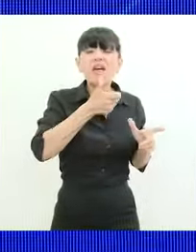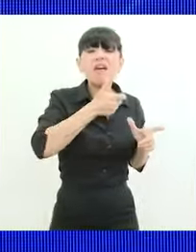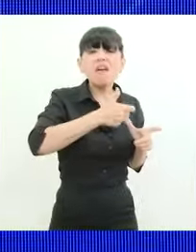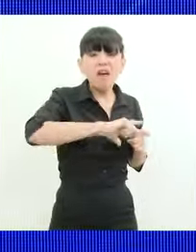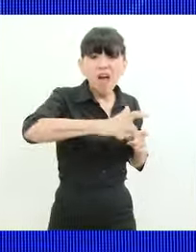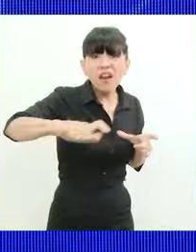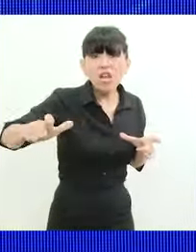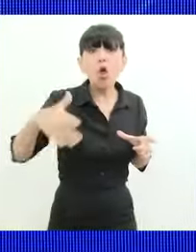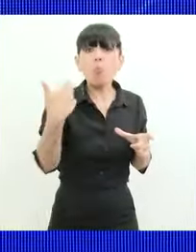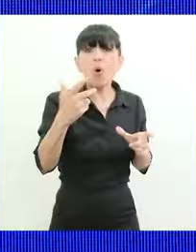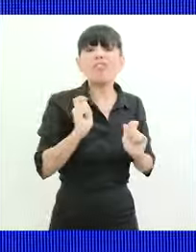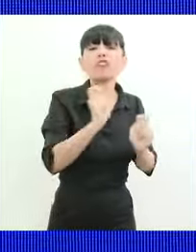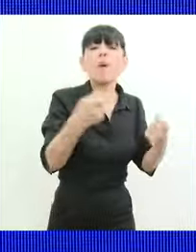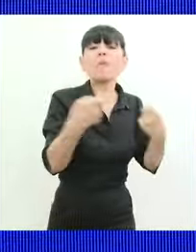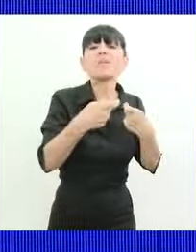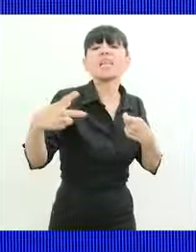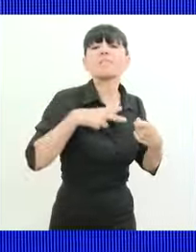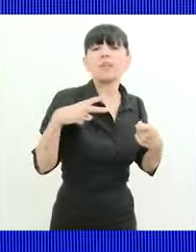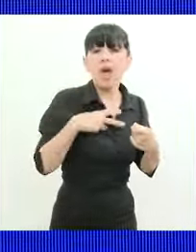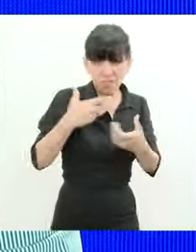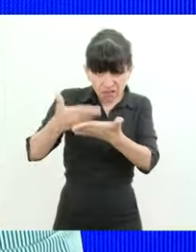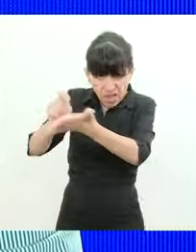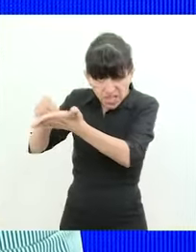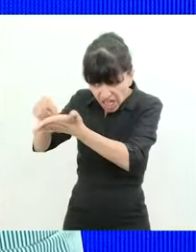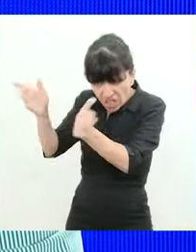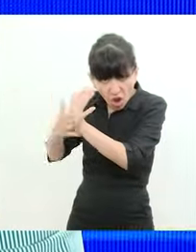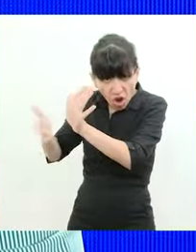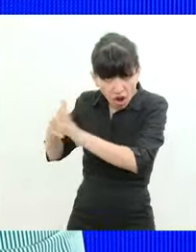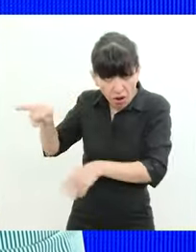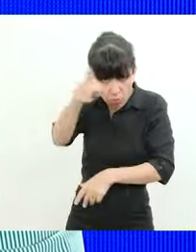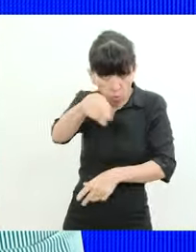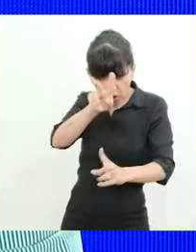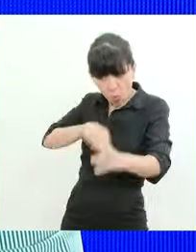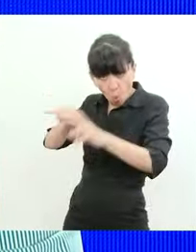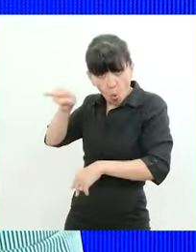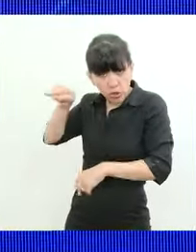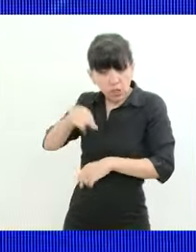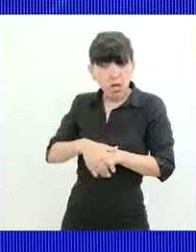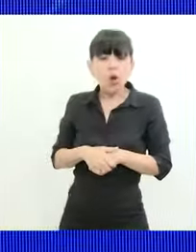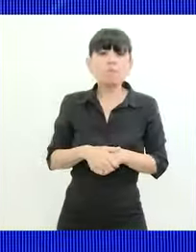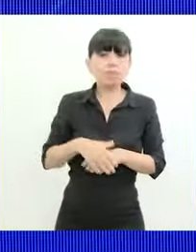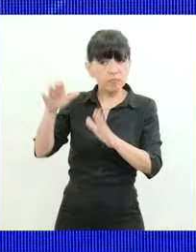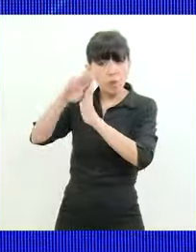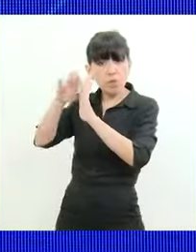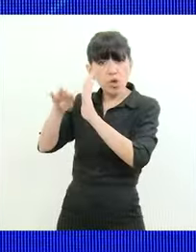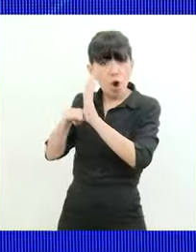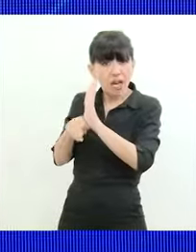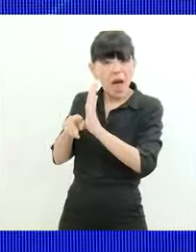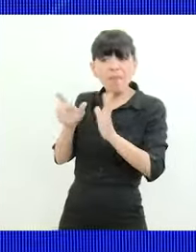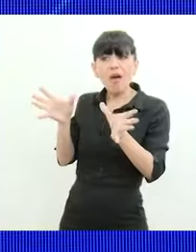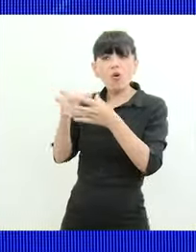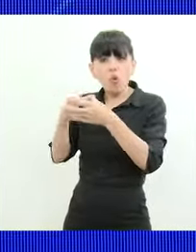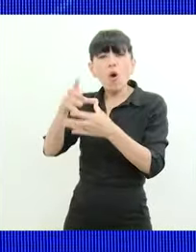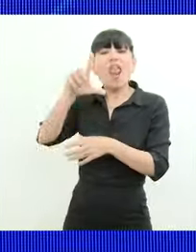ríos y hasta costa marina está escrito búsquenlo en el programa de la libertad